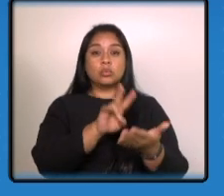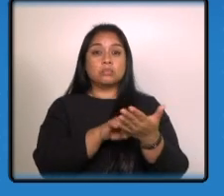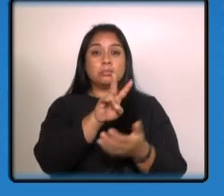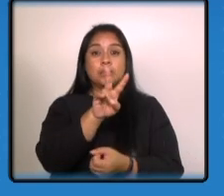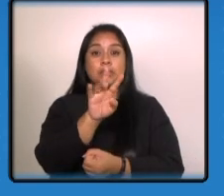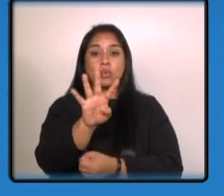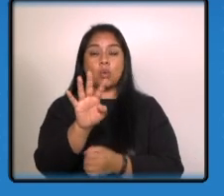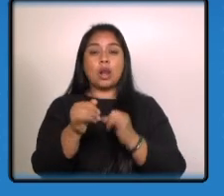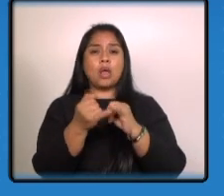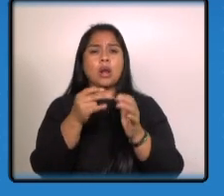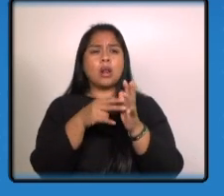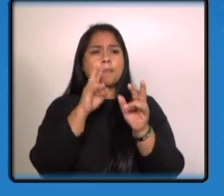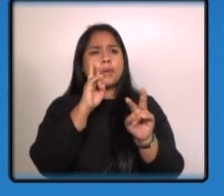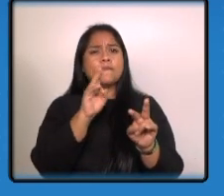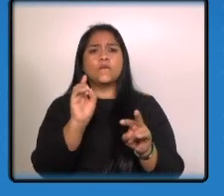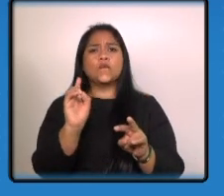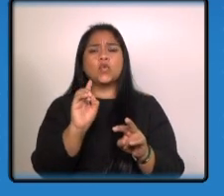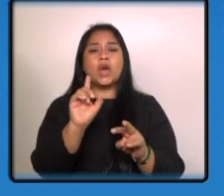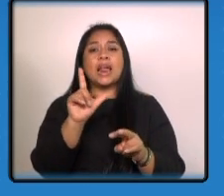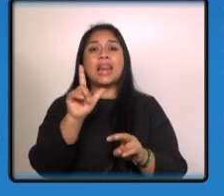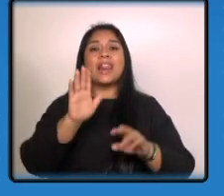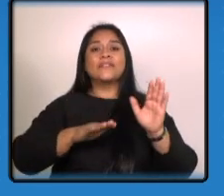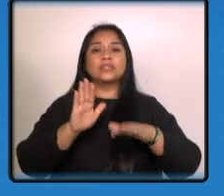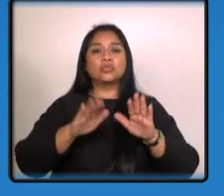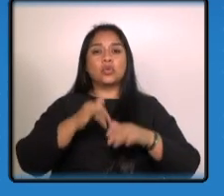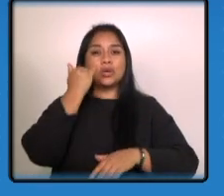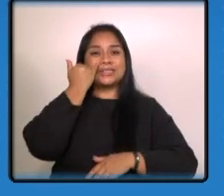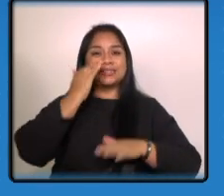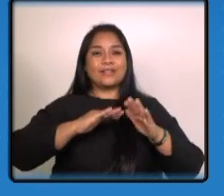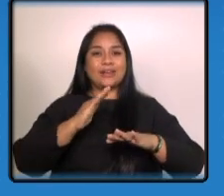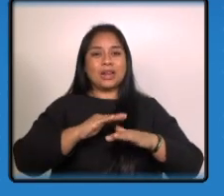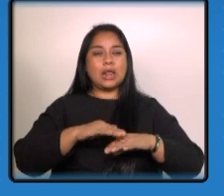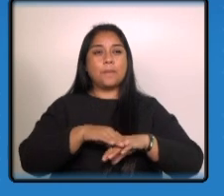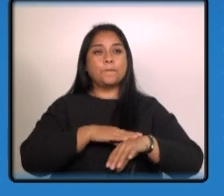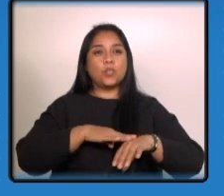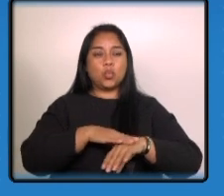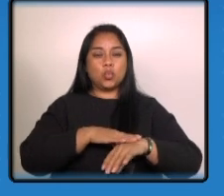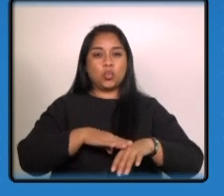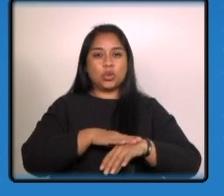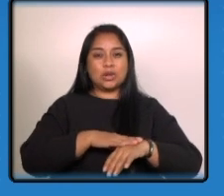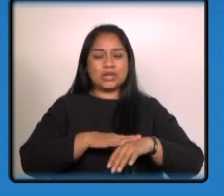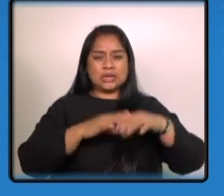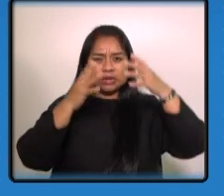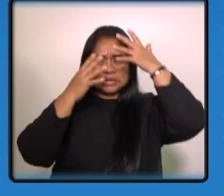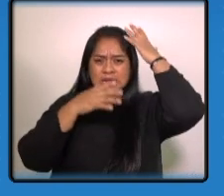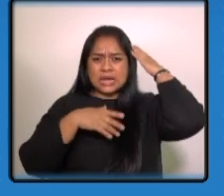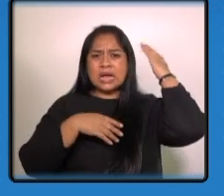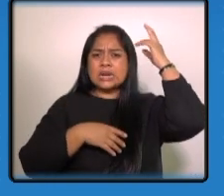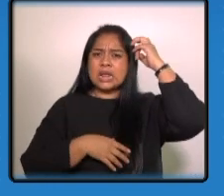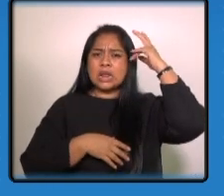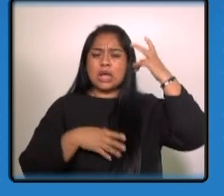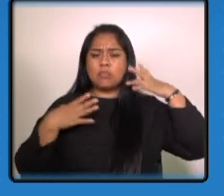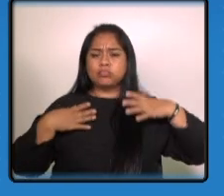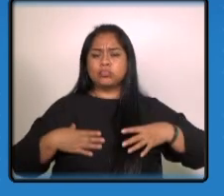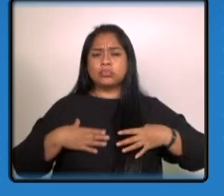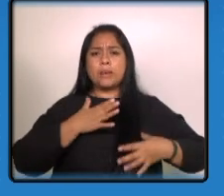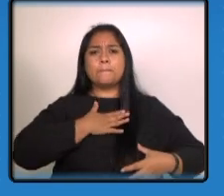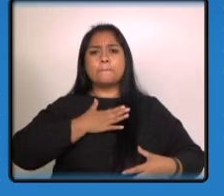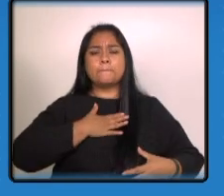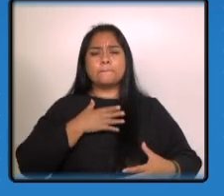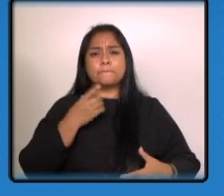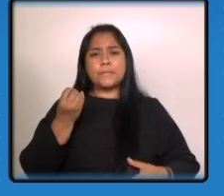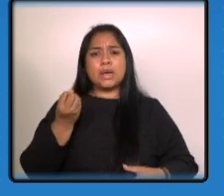fue visto por última vez en Livingston Izabal tez morena clara cabello negro vestimenta playera verde